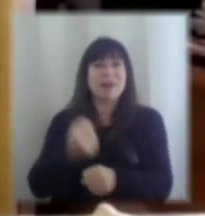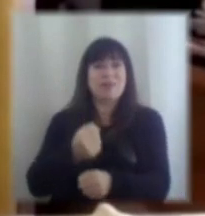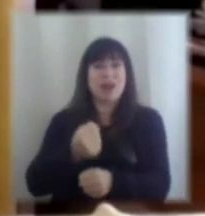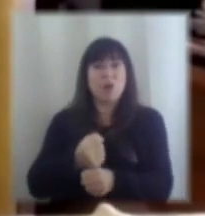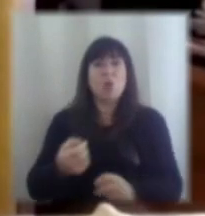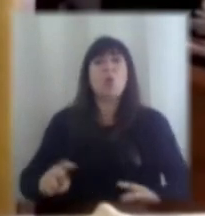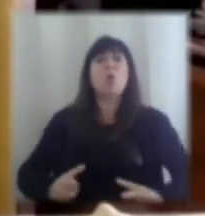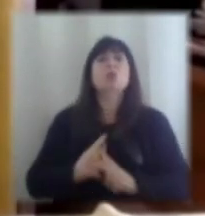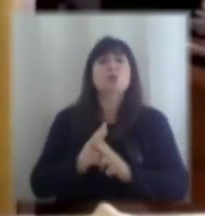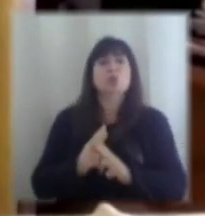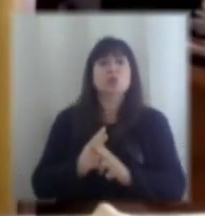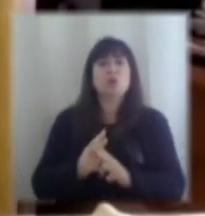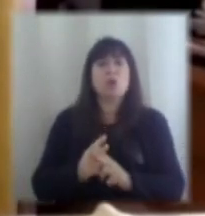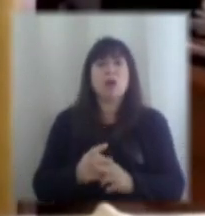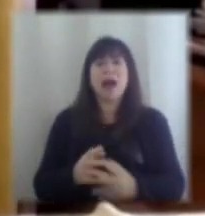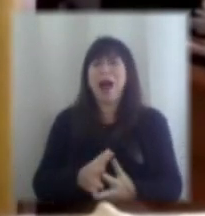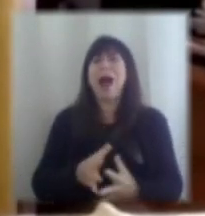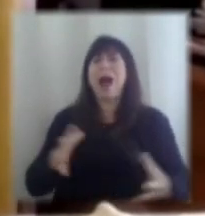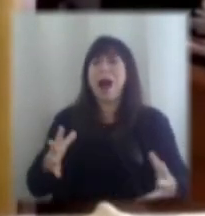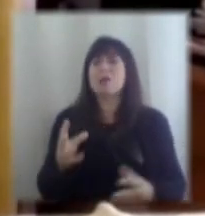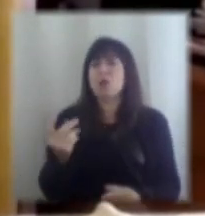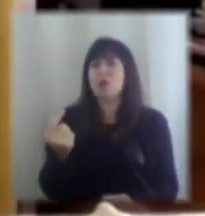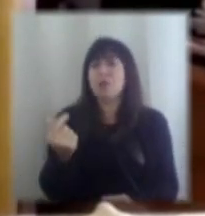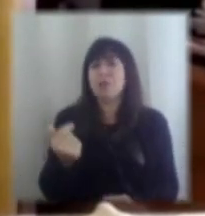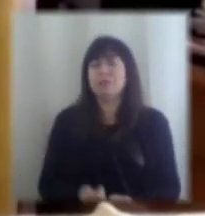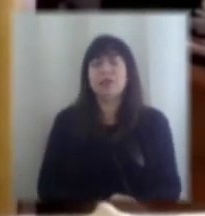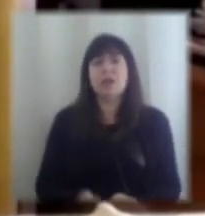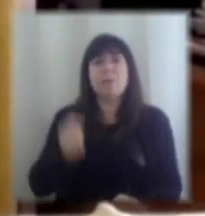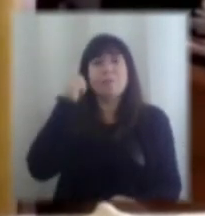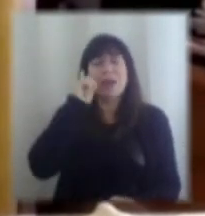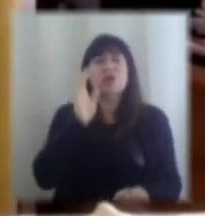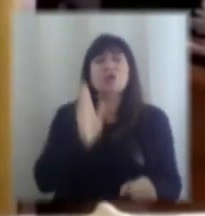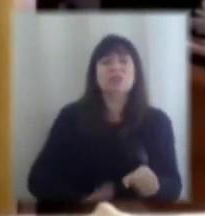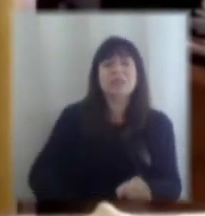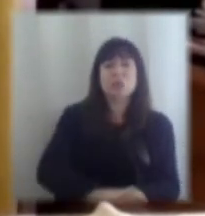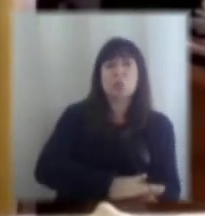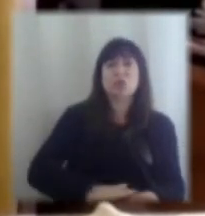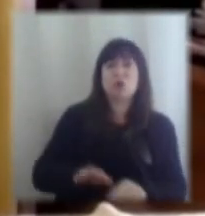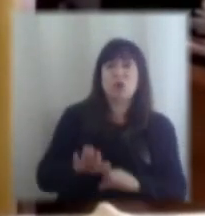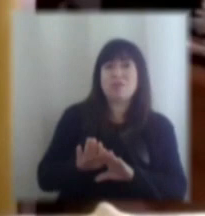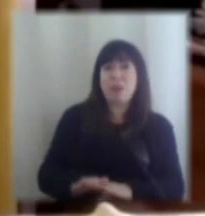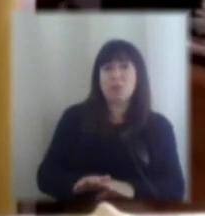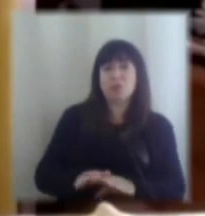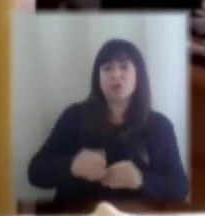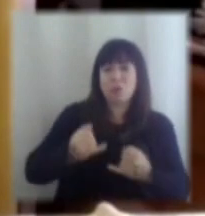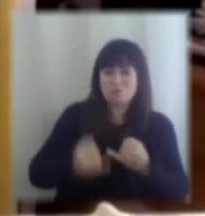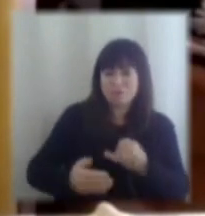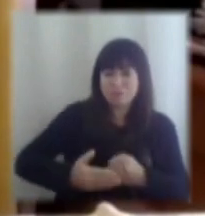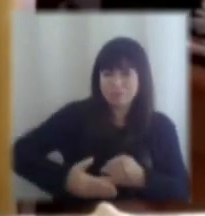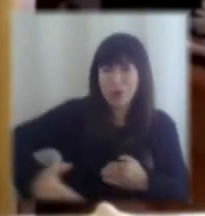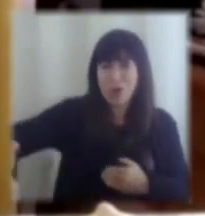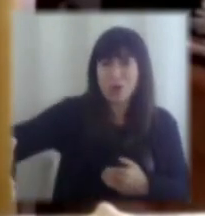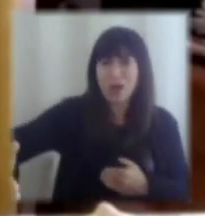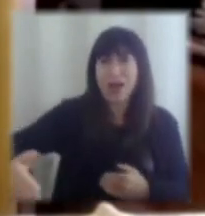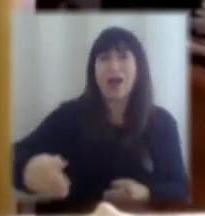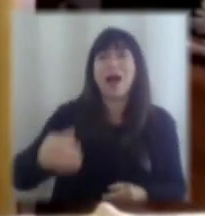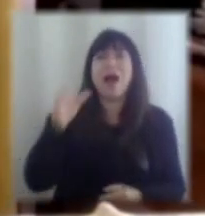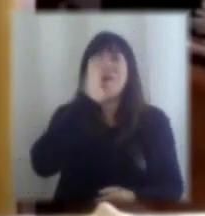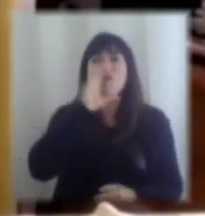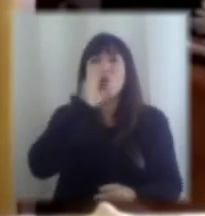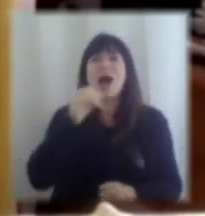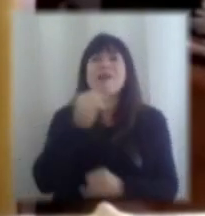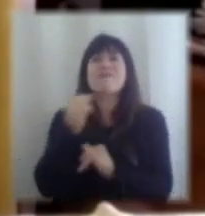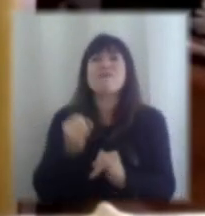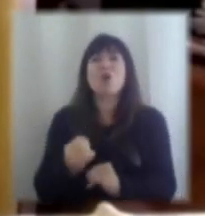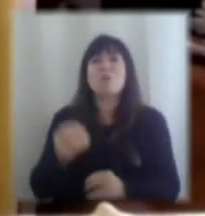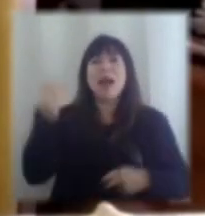altos recursos, pero si esta situación de apoyo se prolonga, va a haber que buscar fórmulas creativas para no dejar